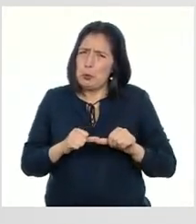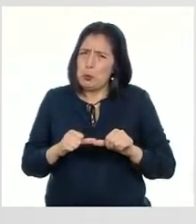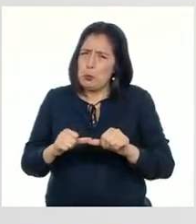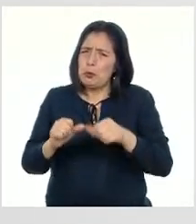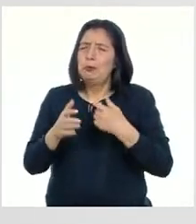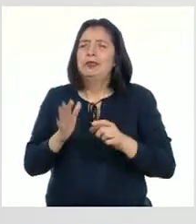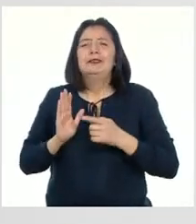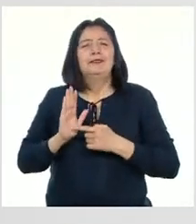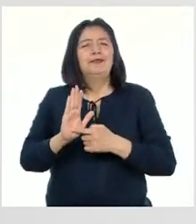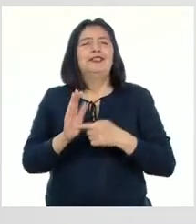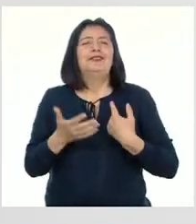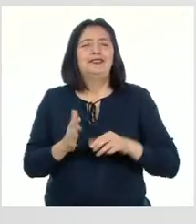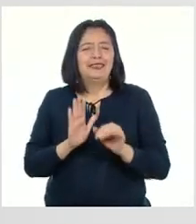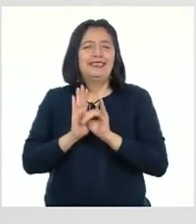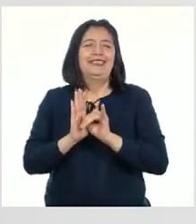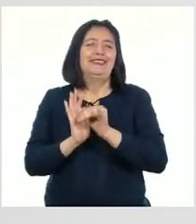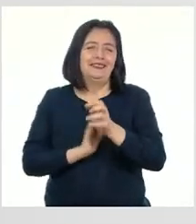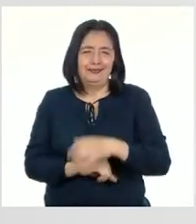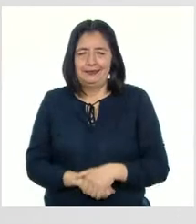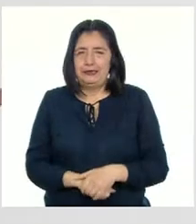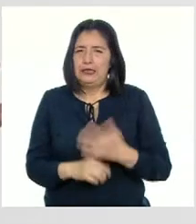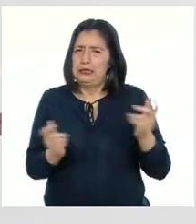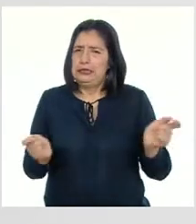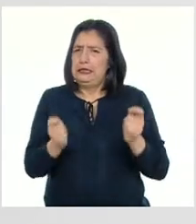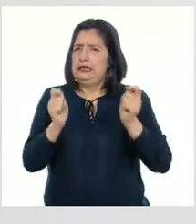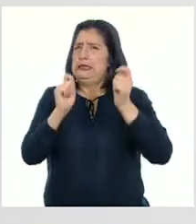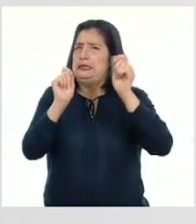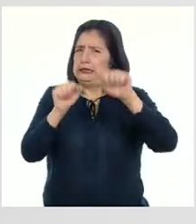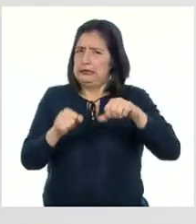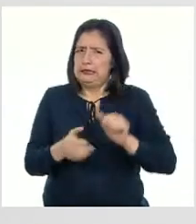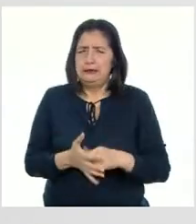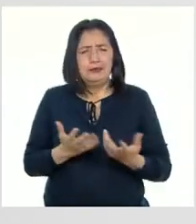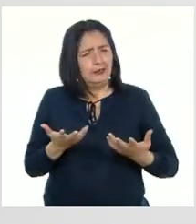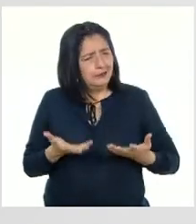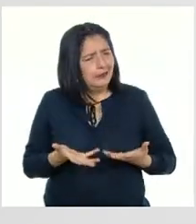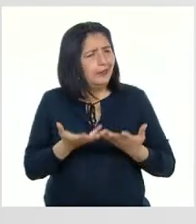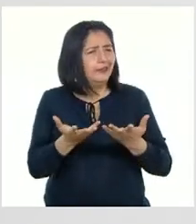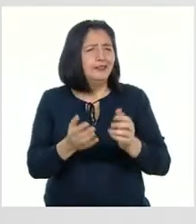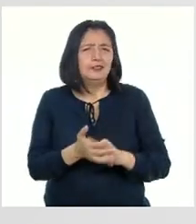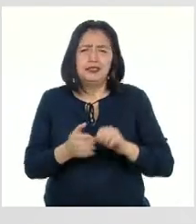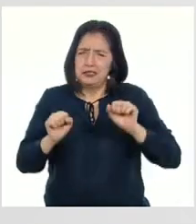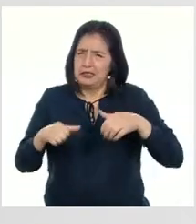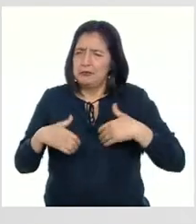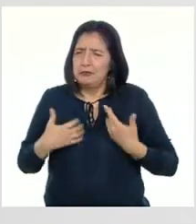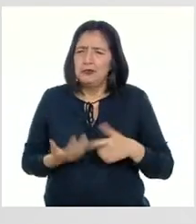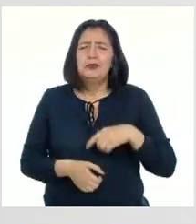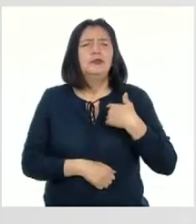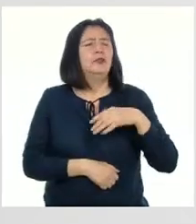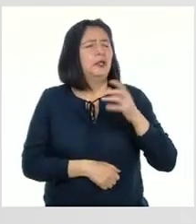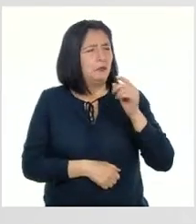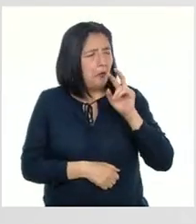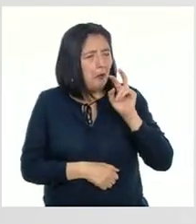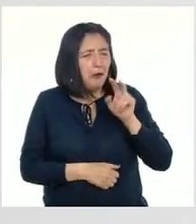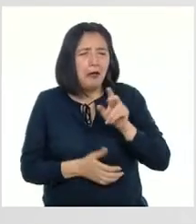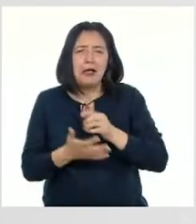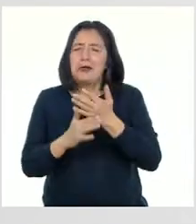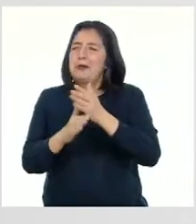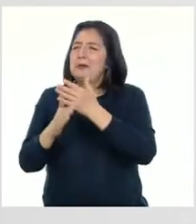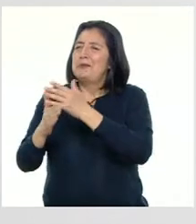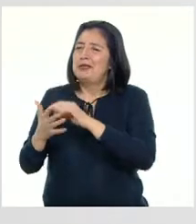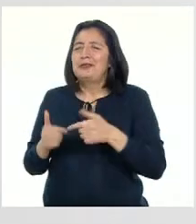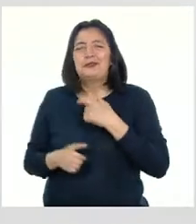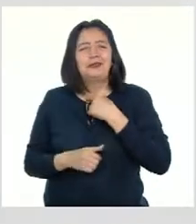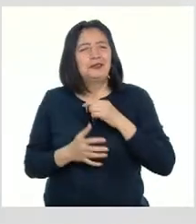son un reflejo de nuestra identidad Las celebraciones generan eso Que podamos reconocernos y compartir